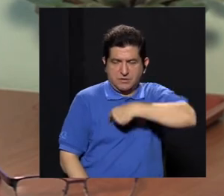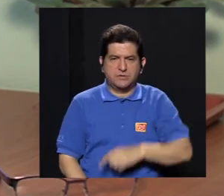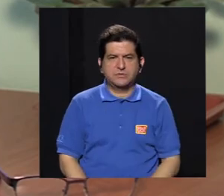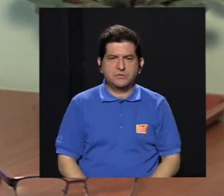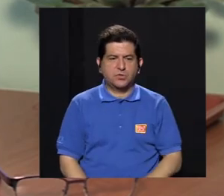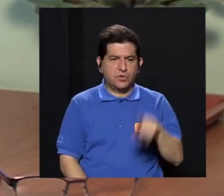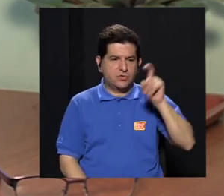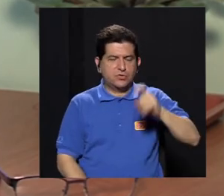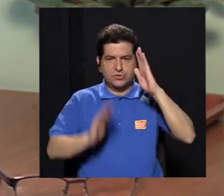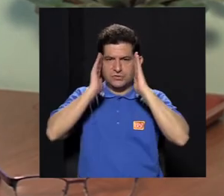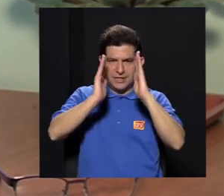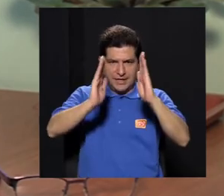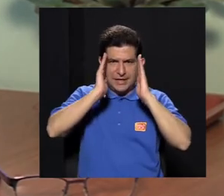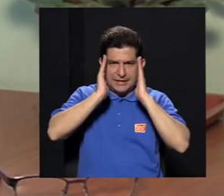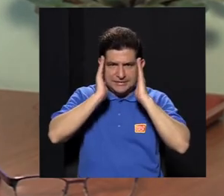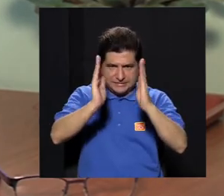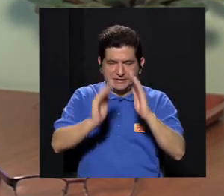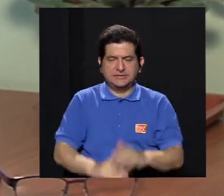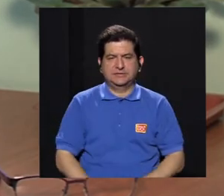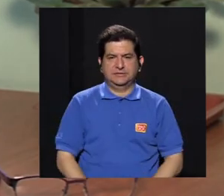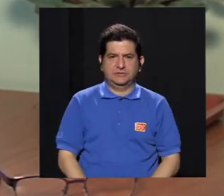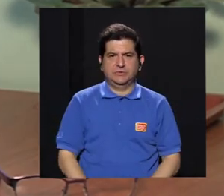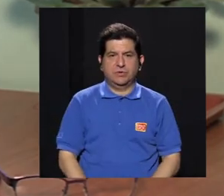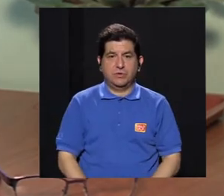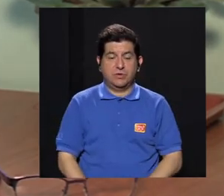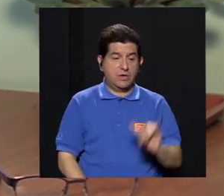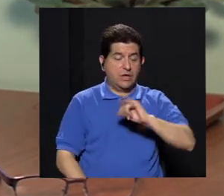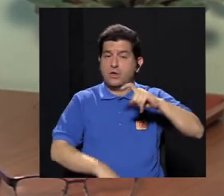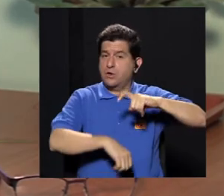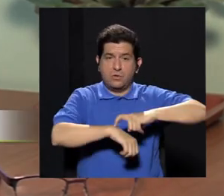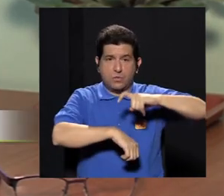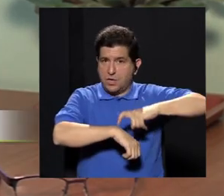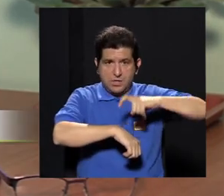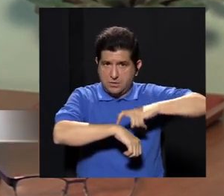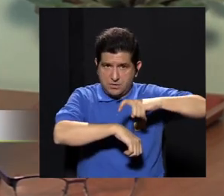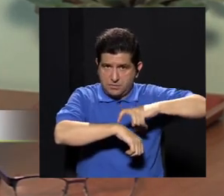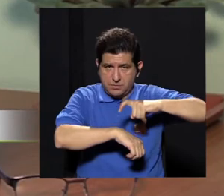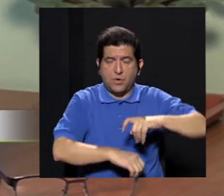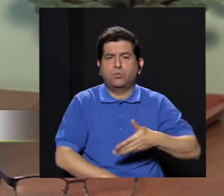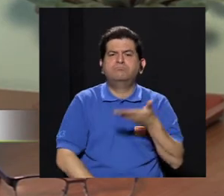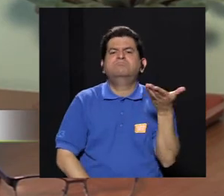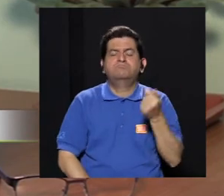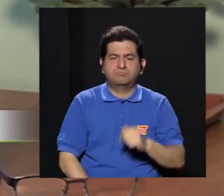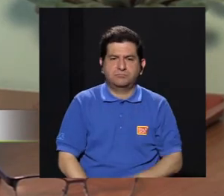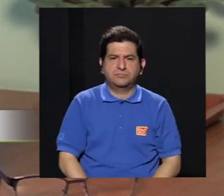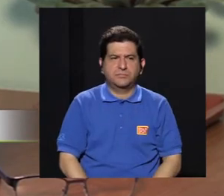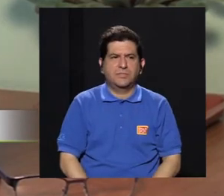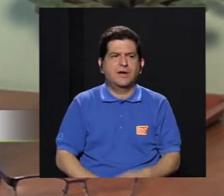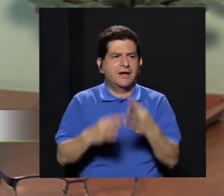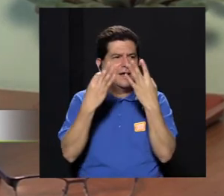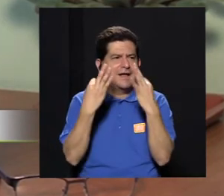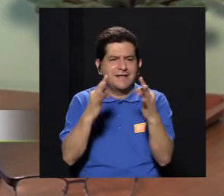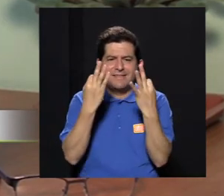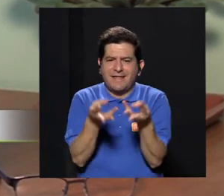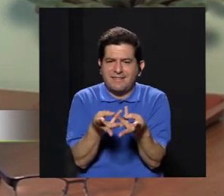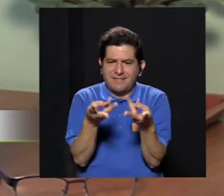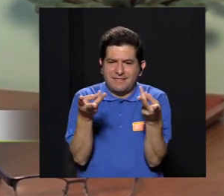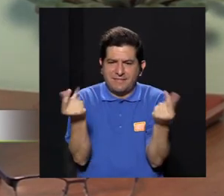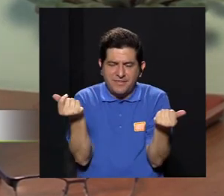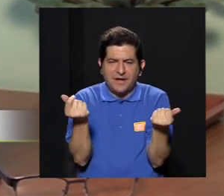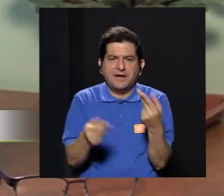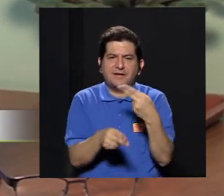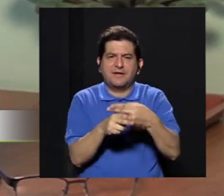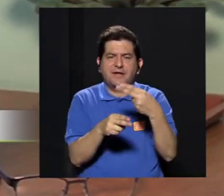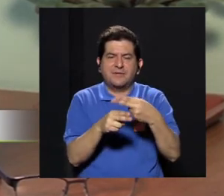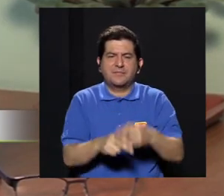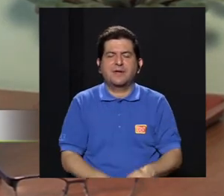más nos debe ocupar la atención y el tiempo es en tratar